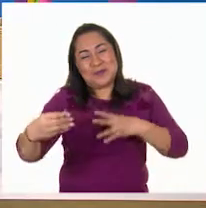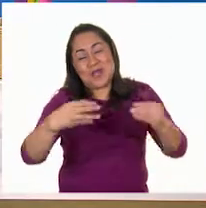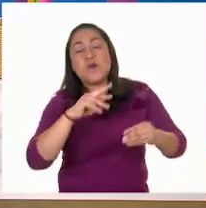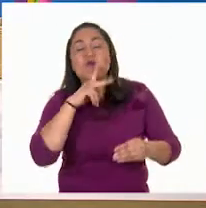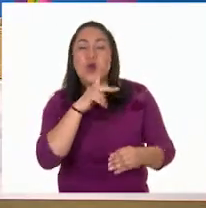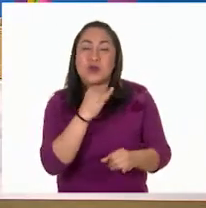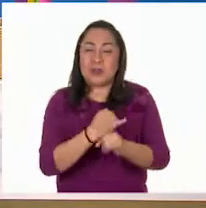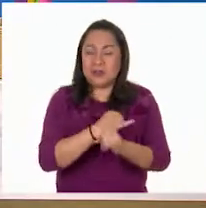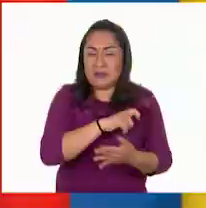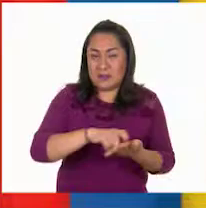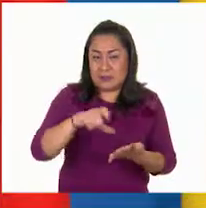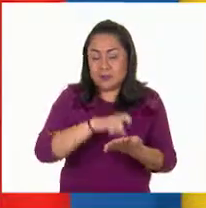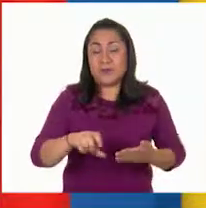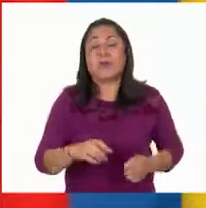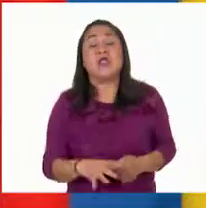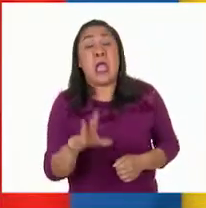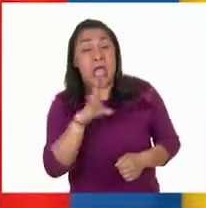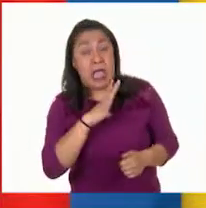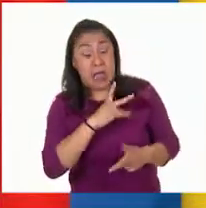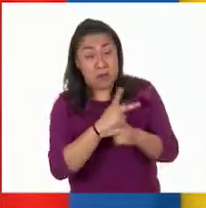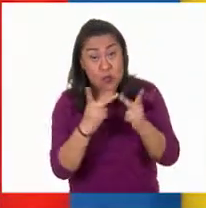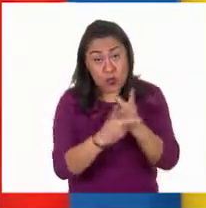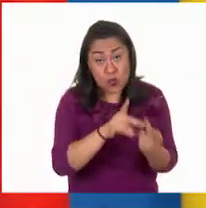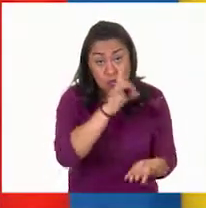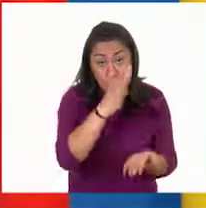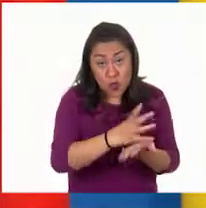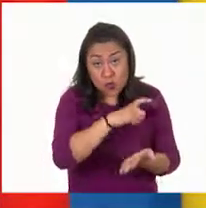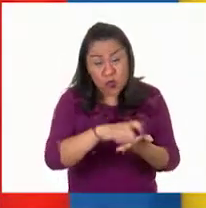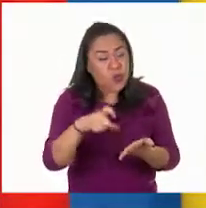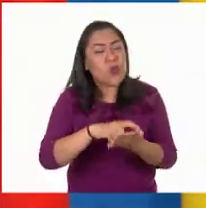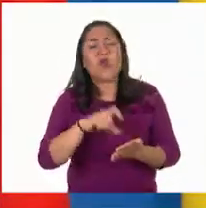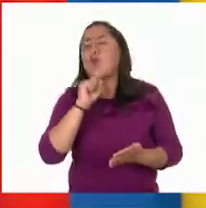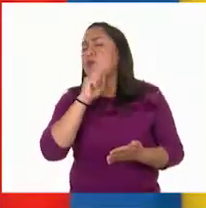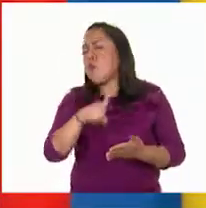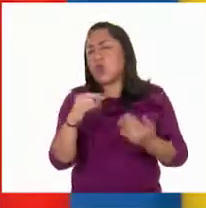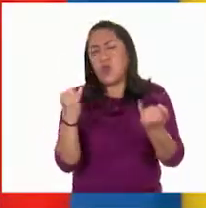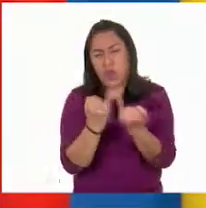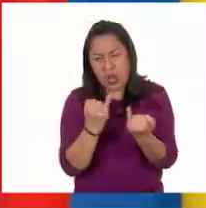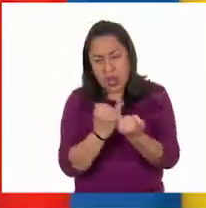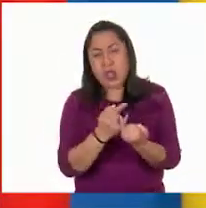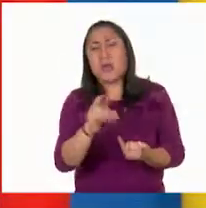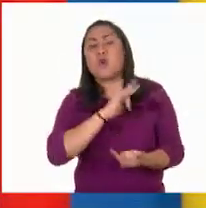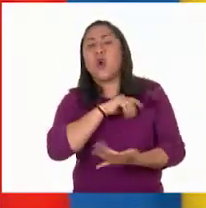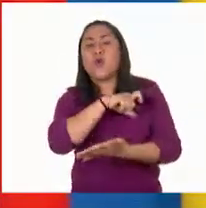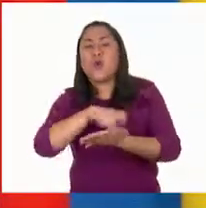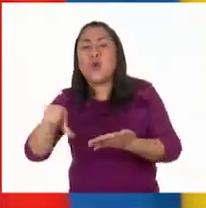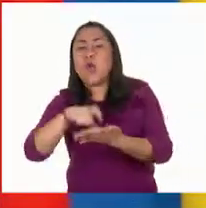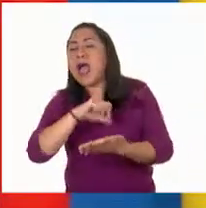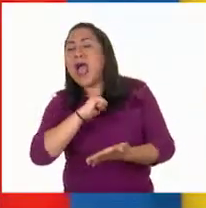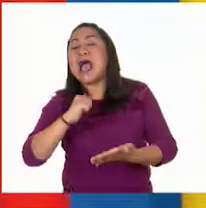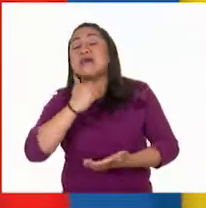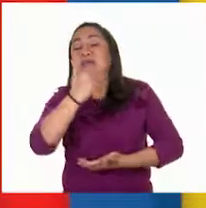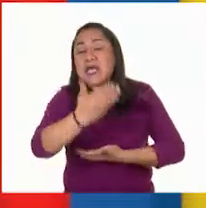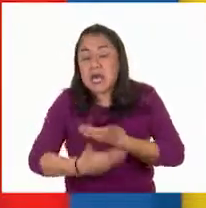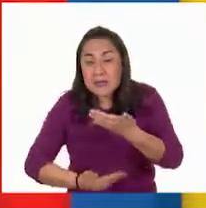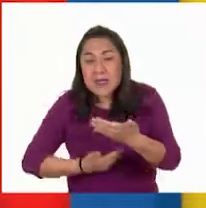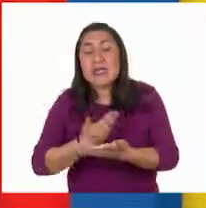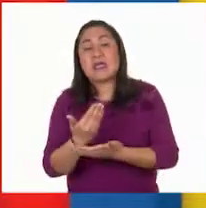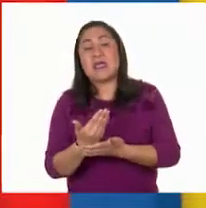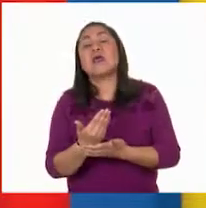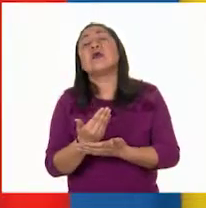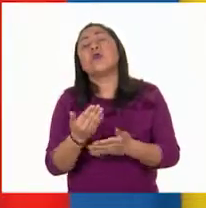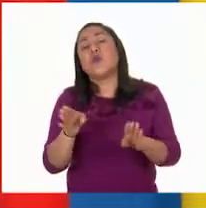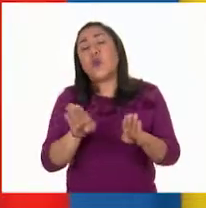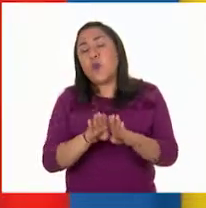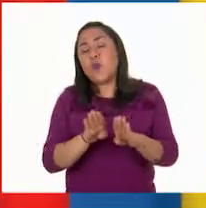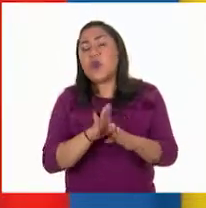solo aplica para los productos, también se pueden contratar servicios y todo el proceso es virtual.